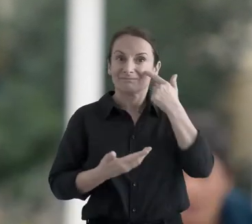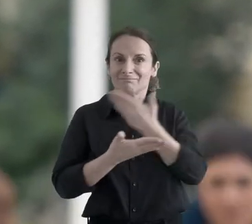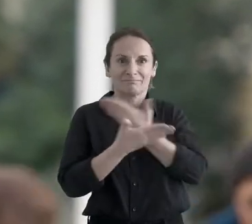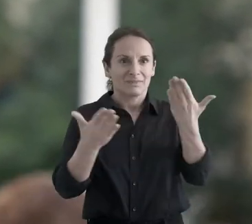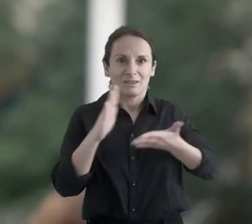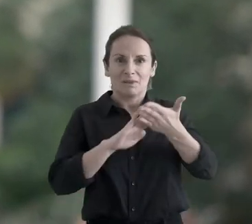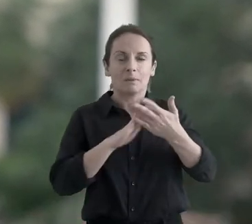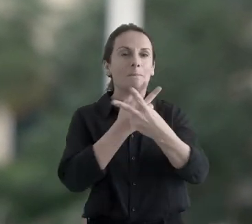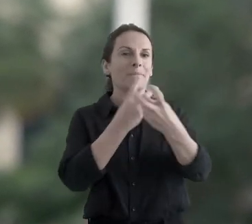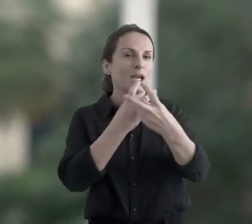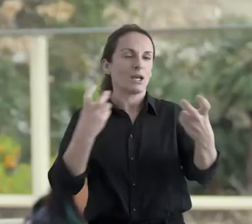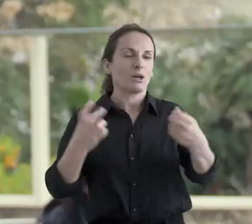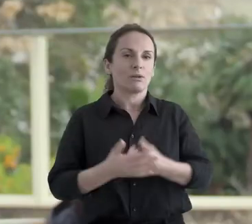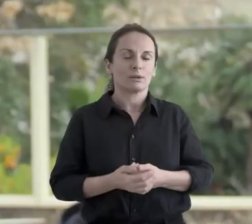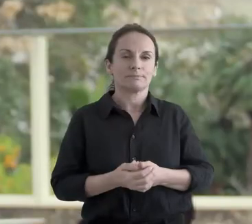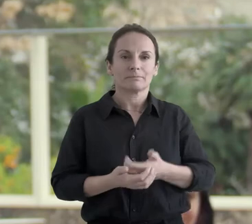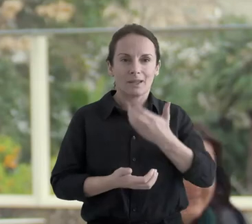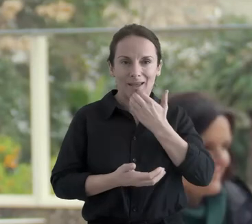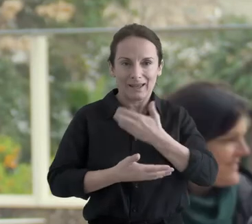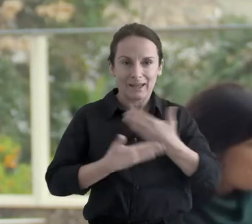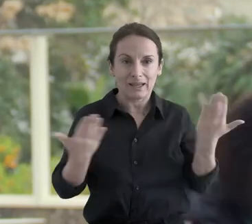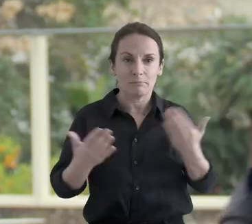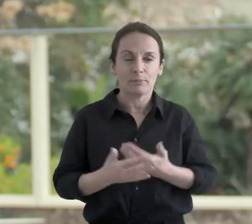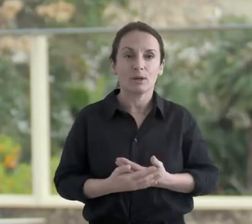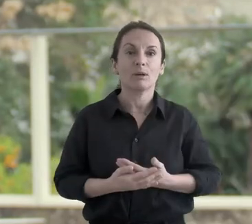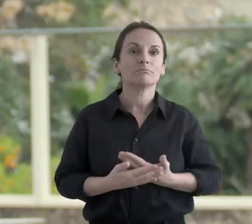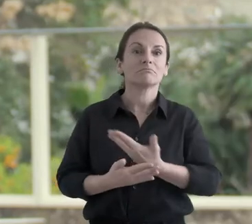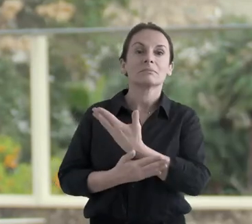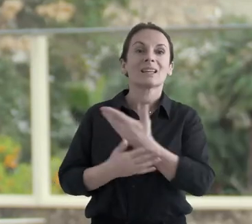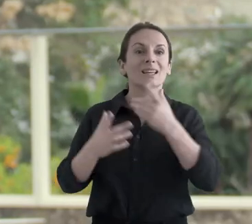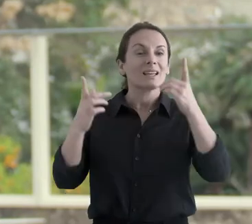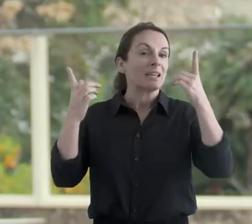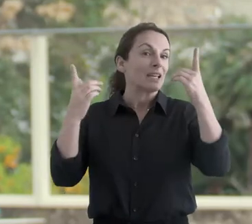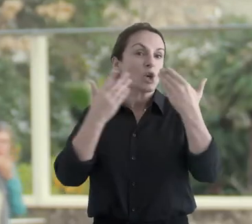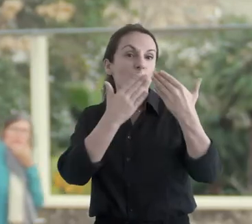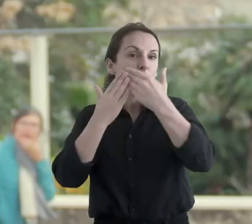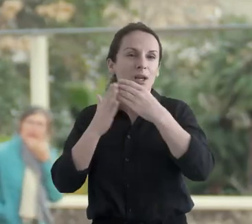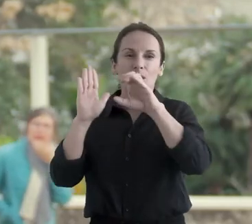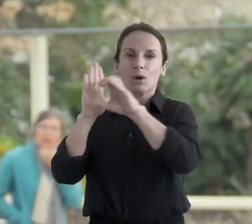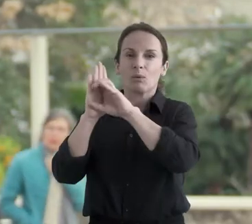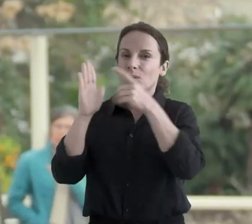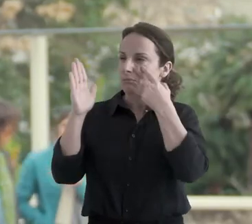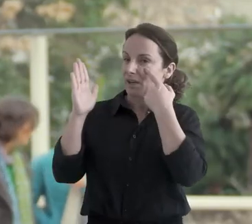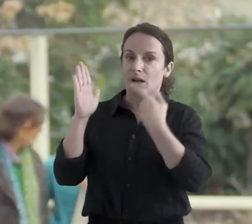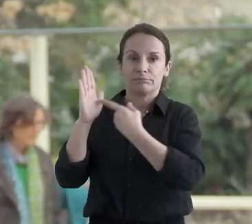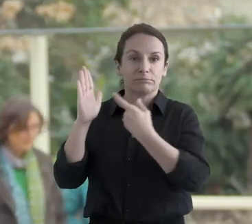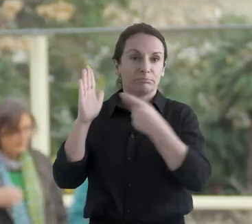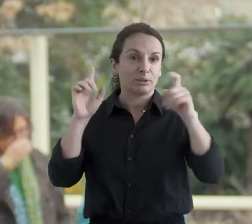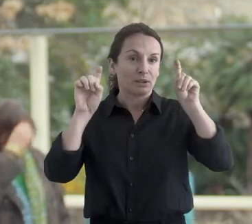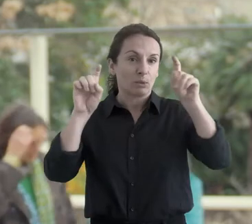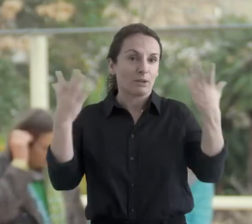apremiante. Hay cuestiones como la pérdida de espacio en lo educativo, en el currículum escolar,